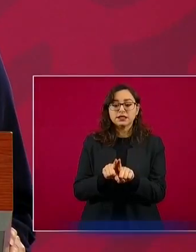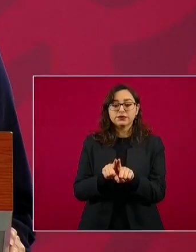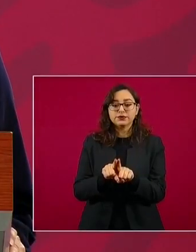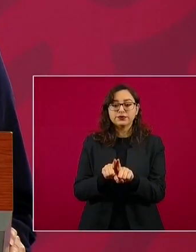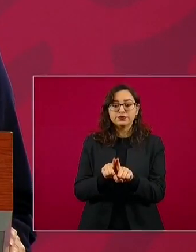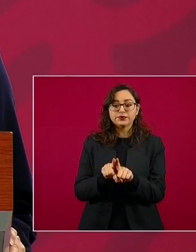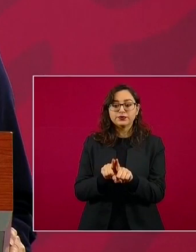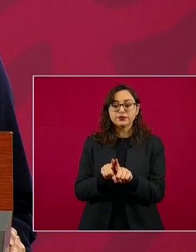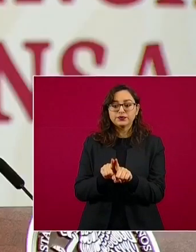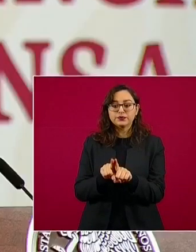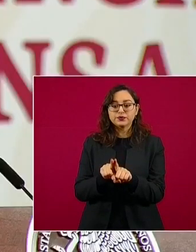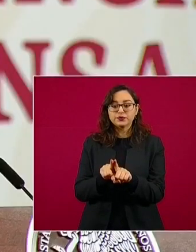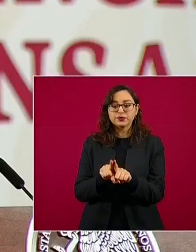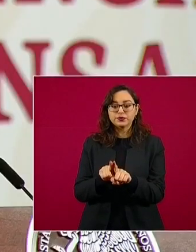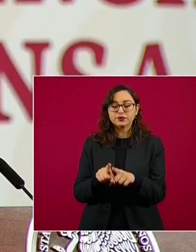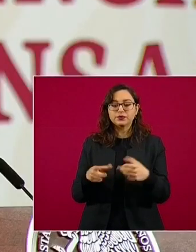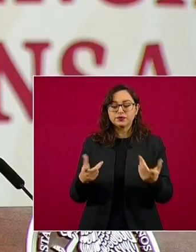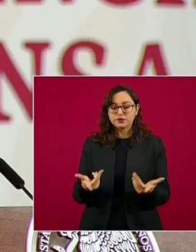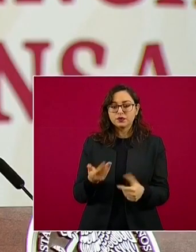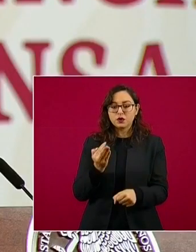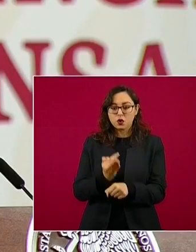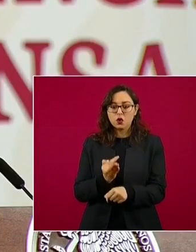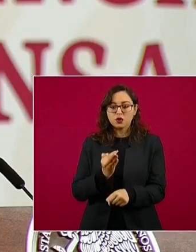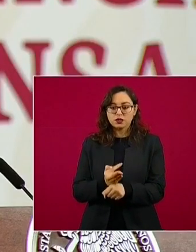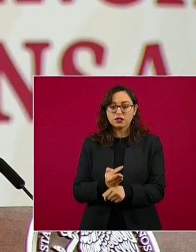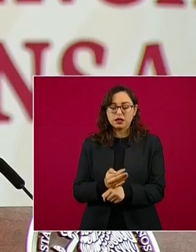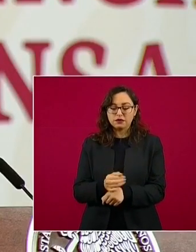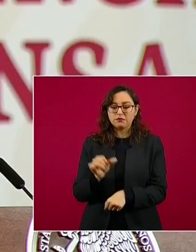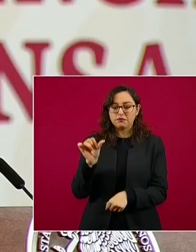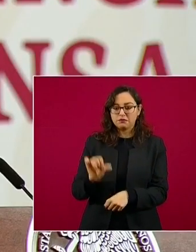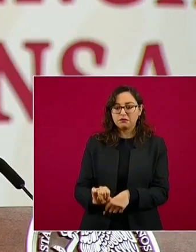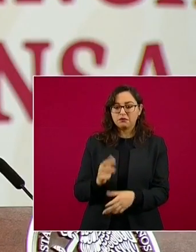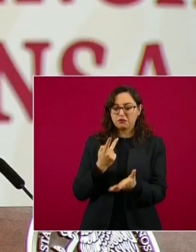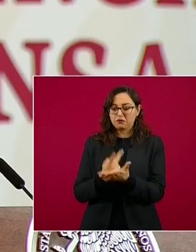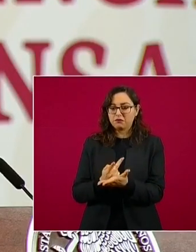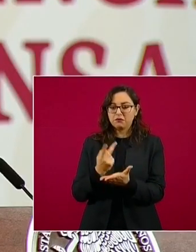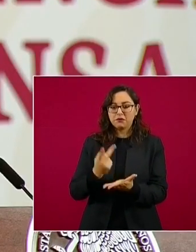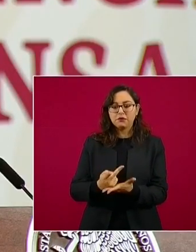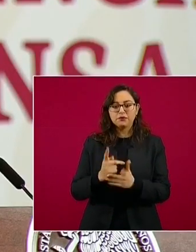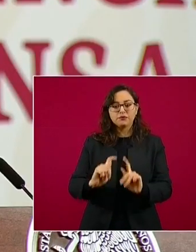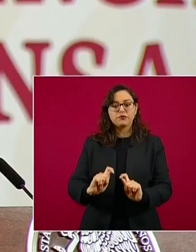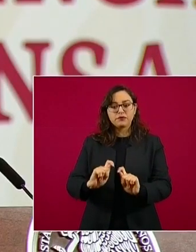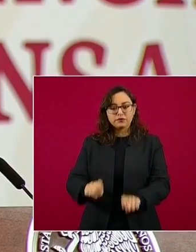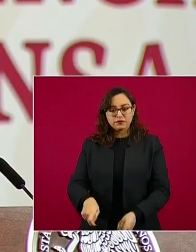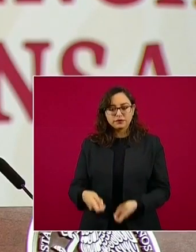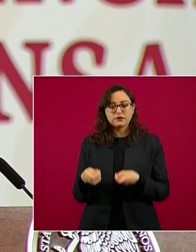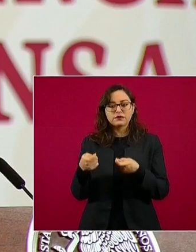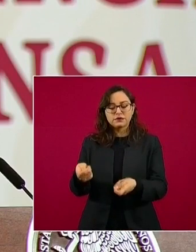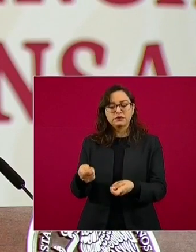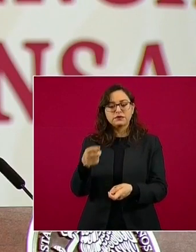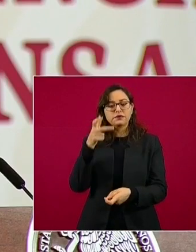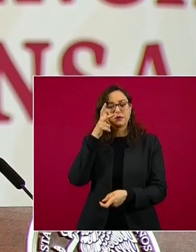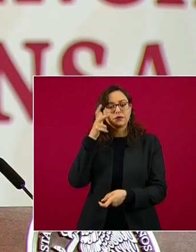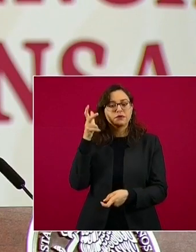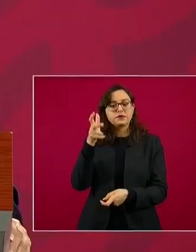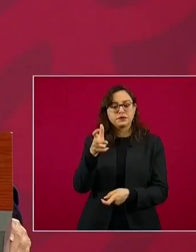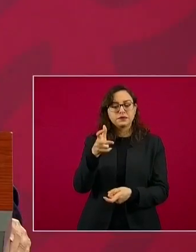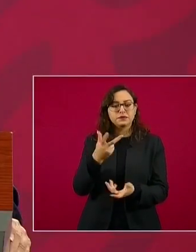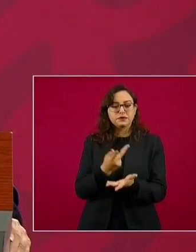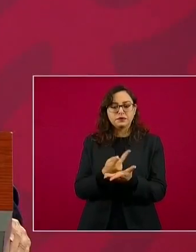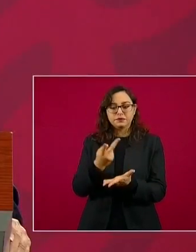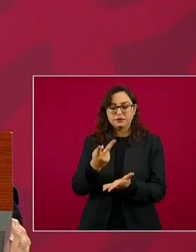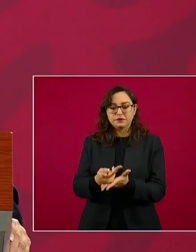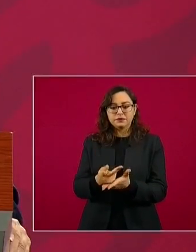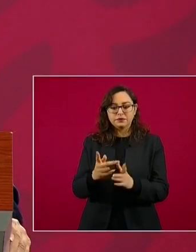Se va a llevar a cabo la entrega de la condecoración. Miguel Hidalgo, son